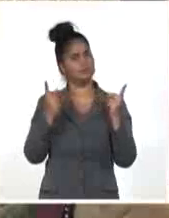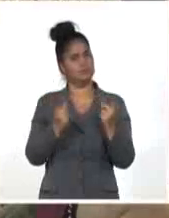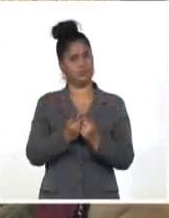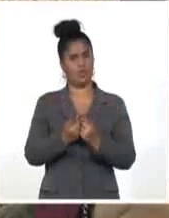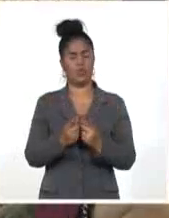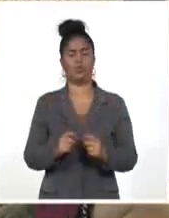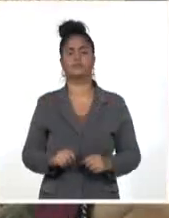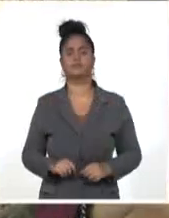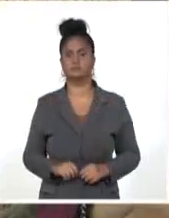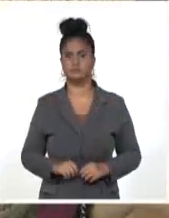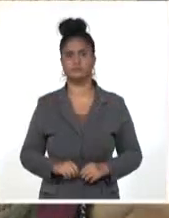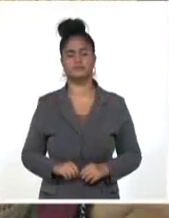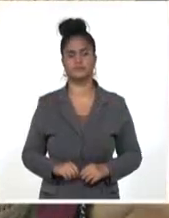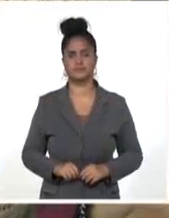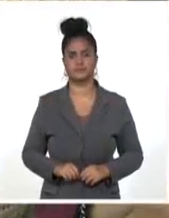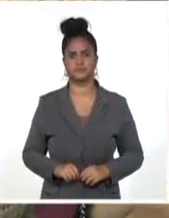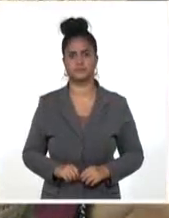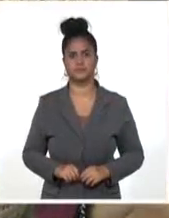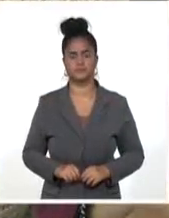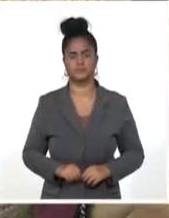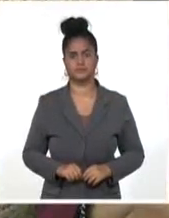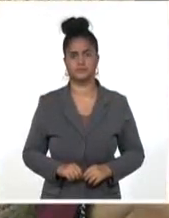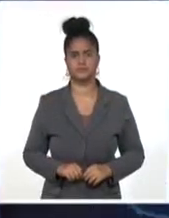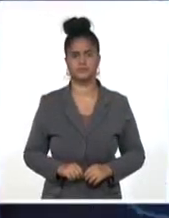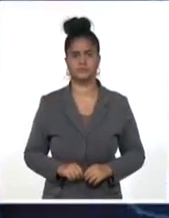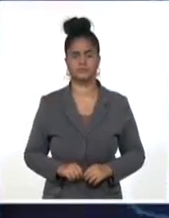nacional con buenas prácticas alimentarias. Gracias. Gracias.